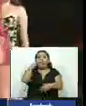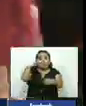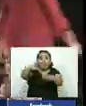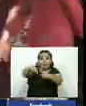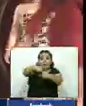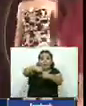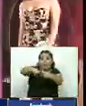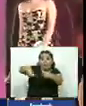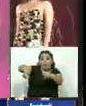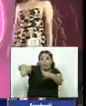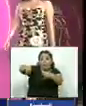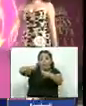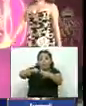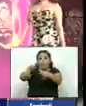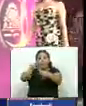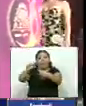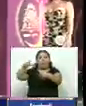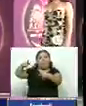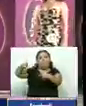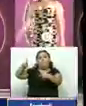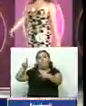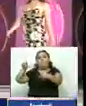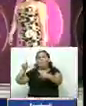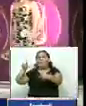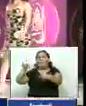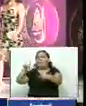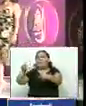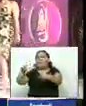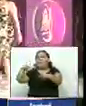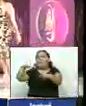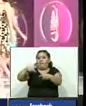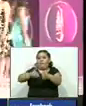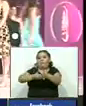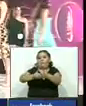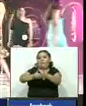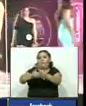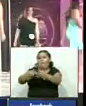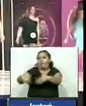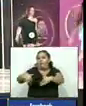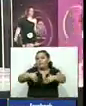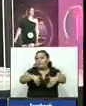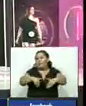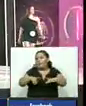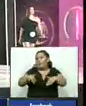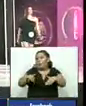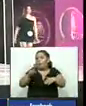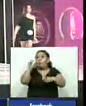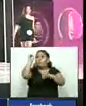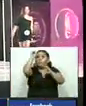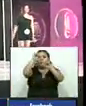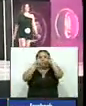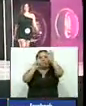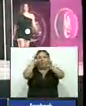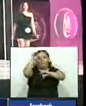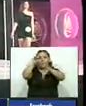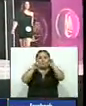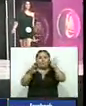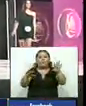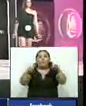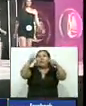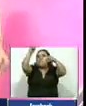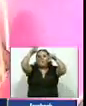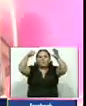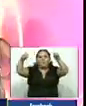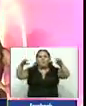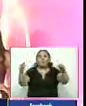de platillo vamos a iniciar todas nuestras festividades con el encendido de las luces navideñas porque también se